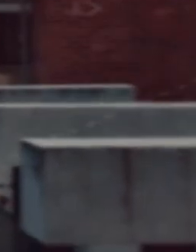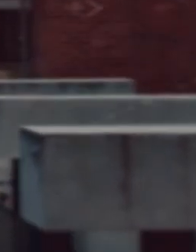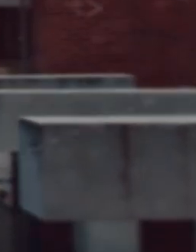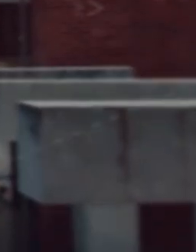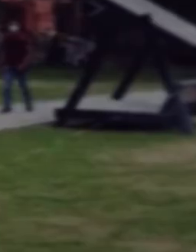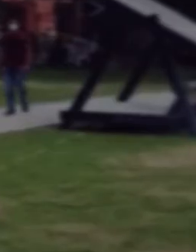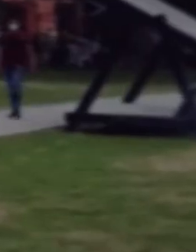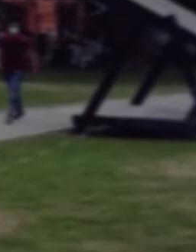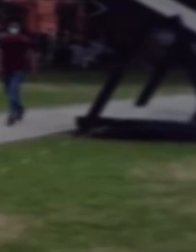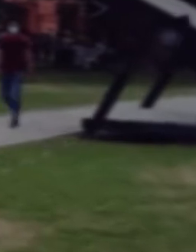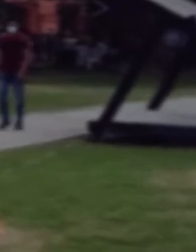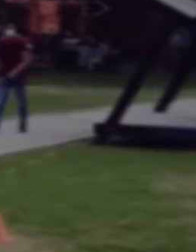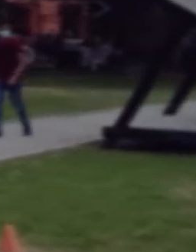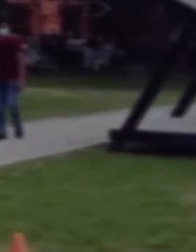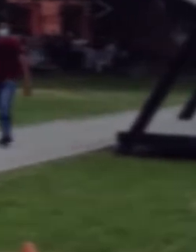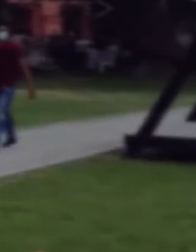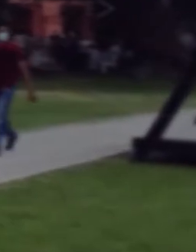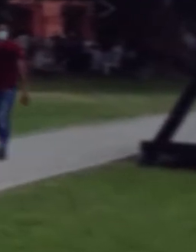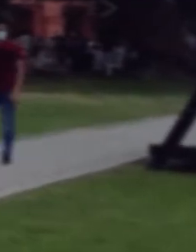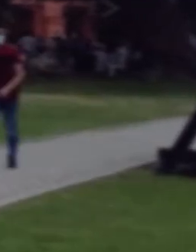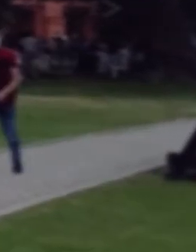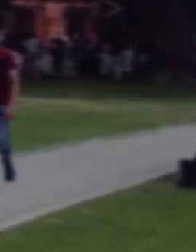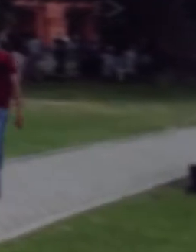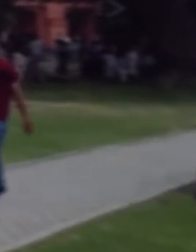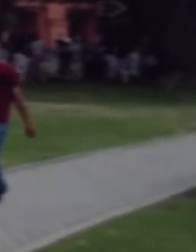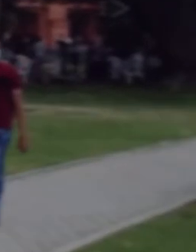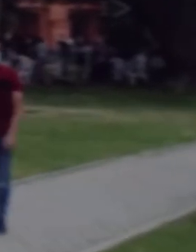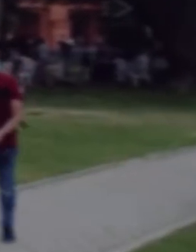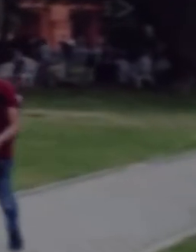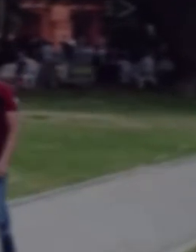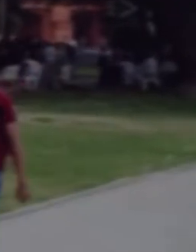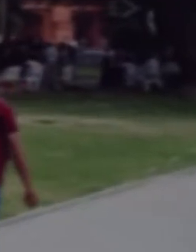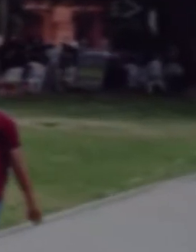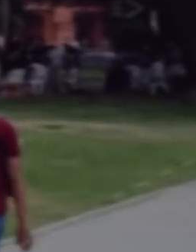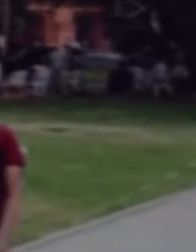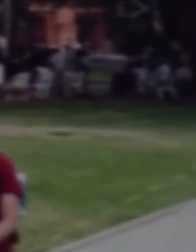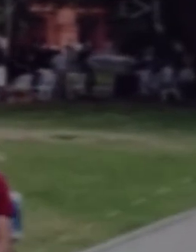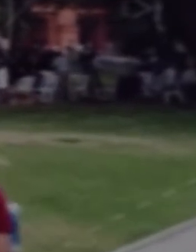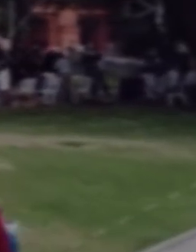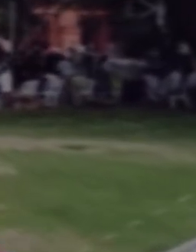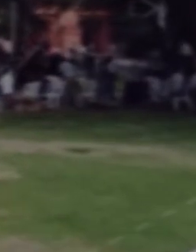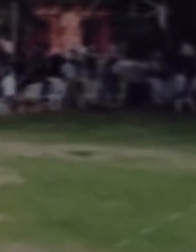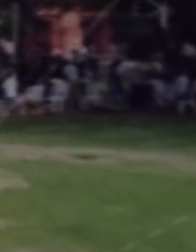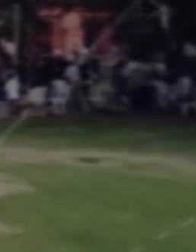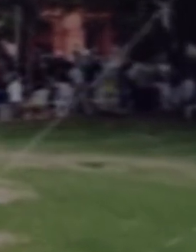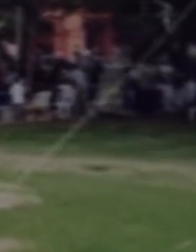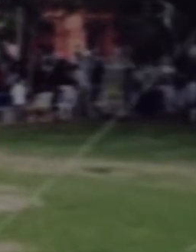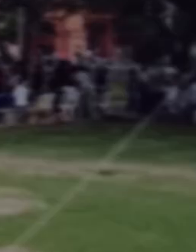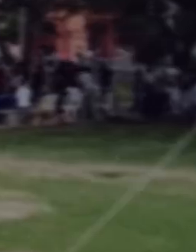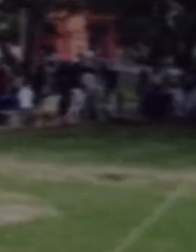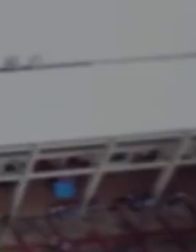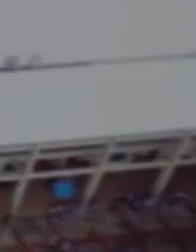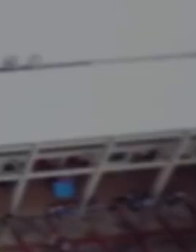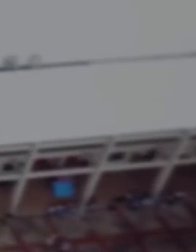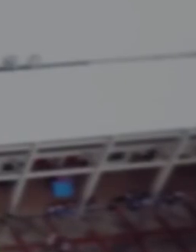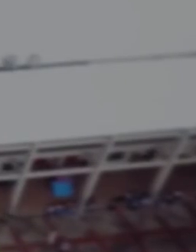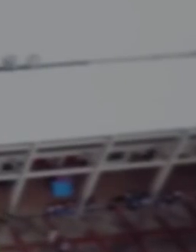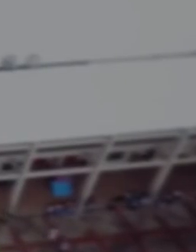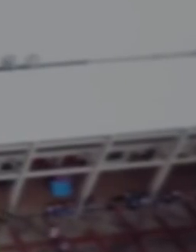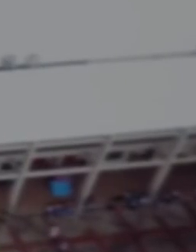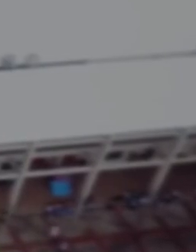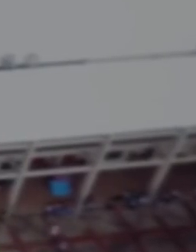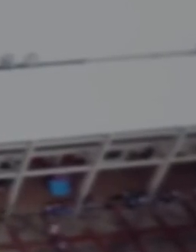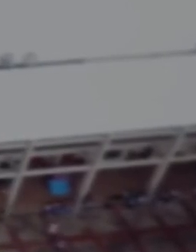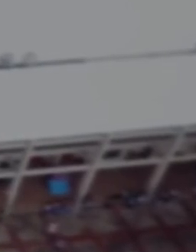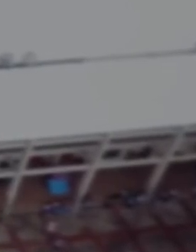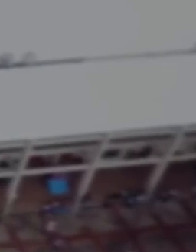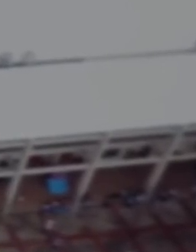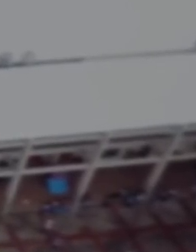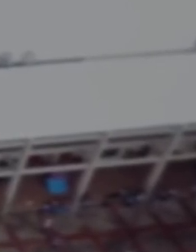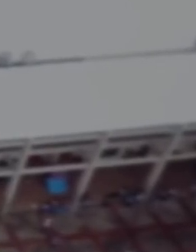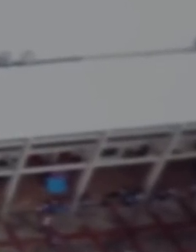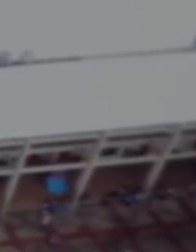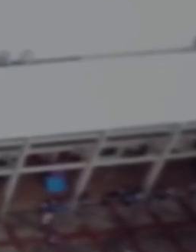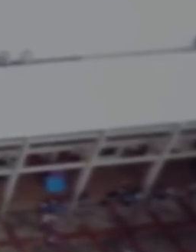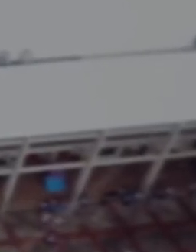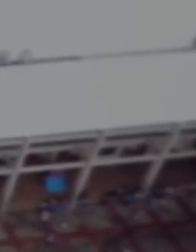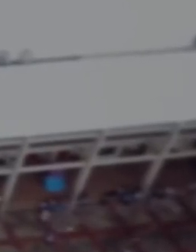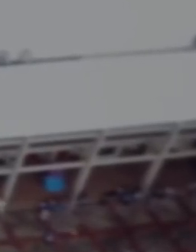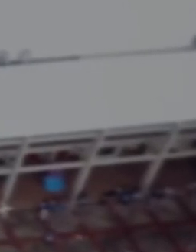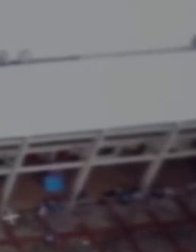realidad